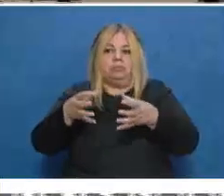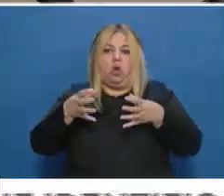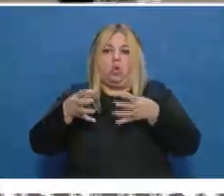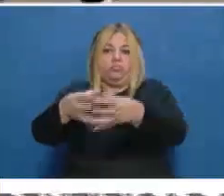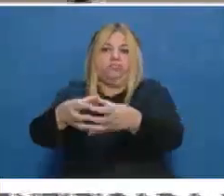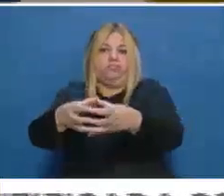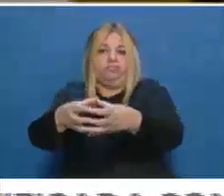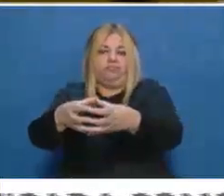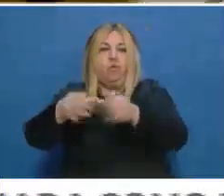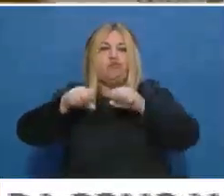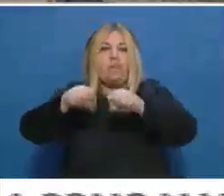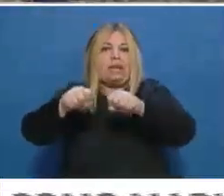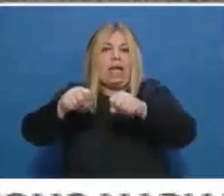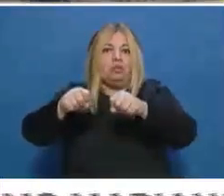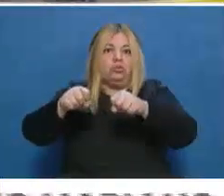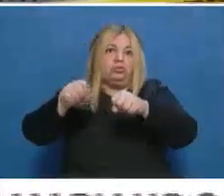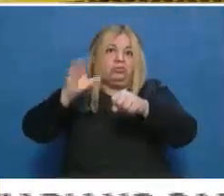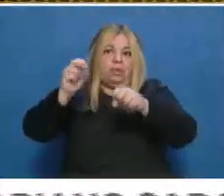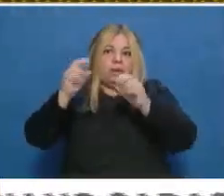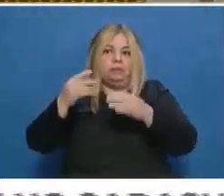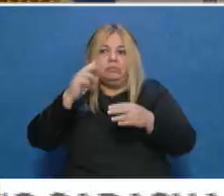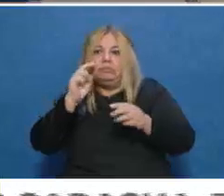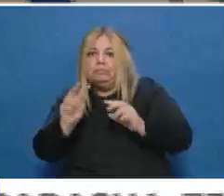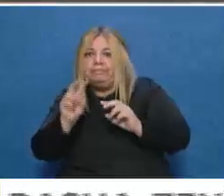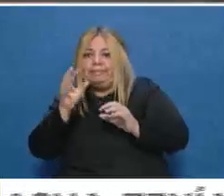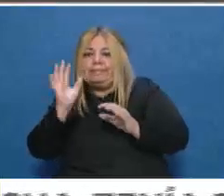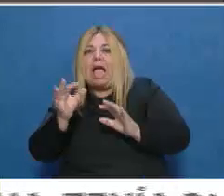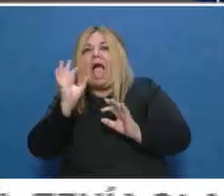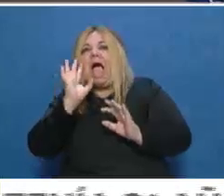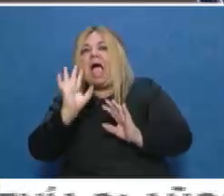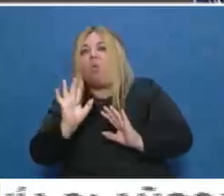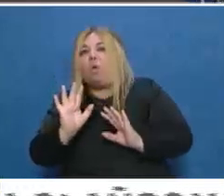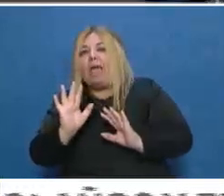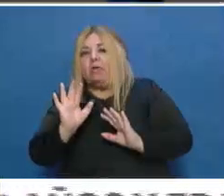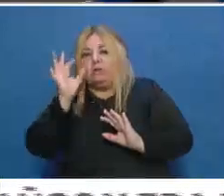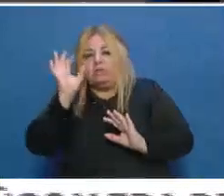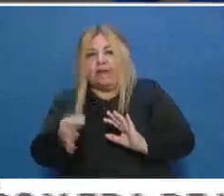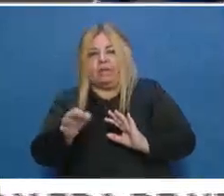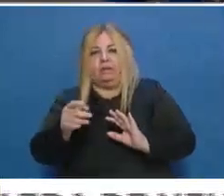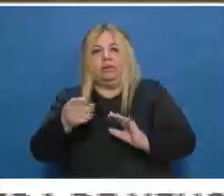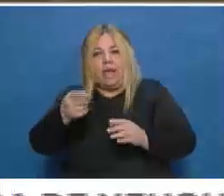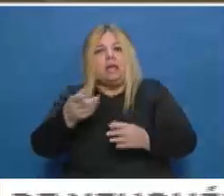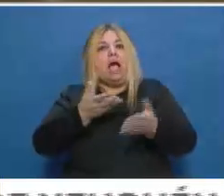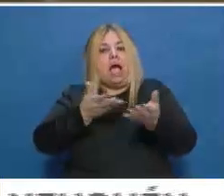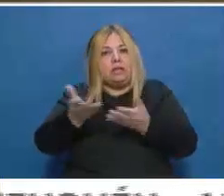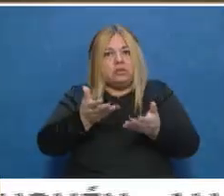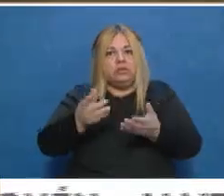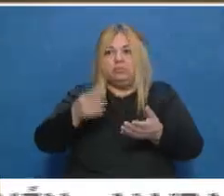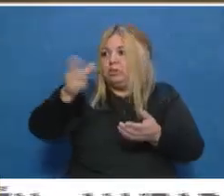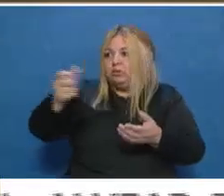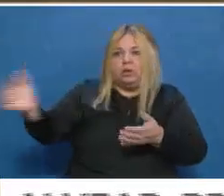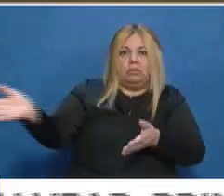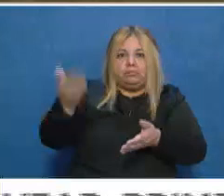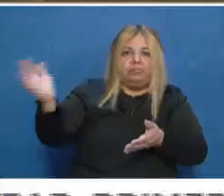Que hay que seguir de cerca por lo que implican los supermercados que es un lugar en donde hay atención básica y donde se venden alimentos que son